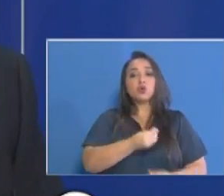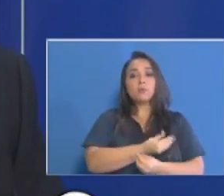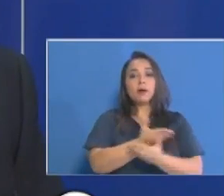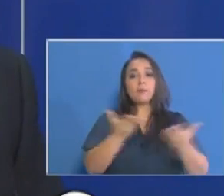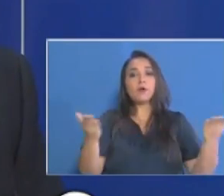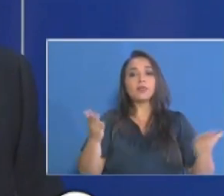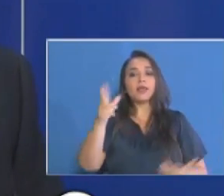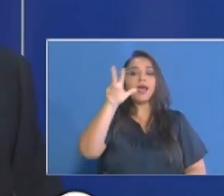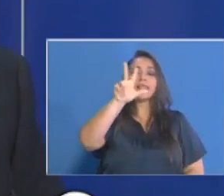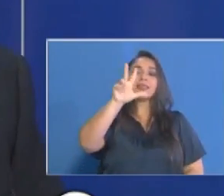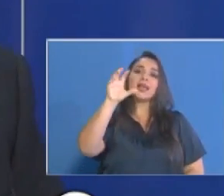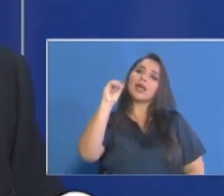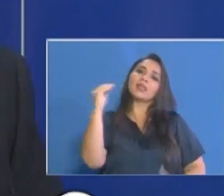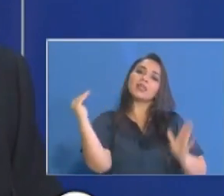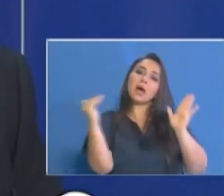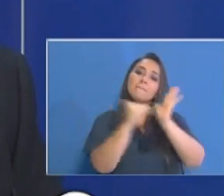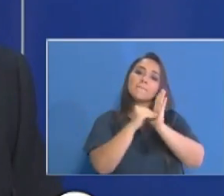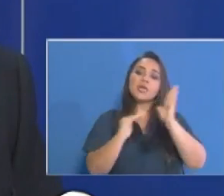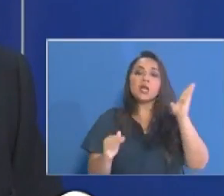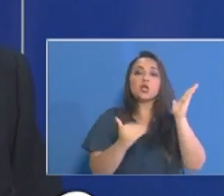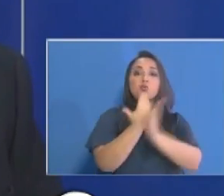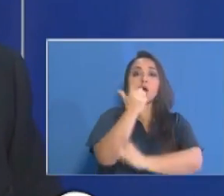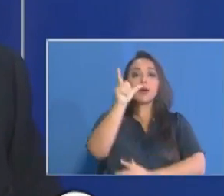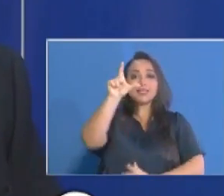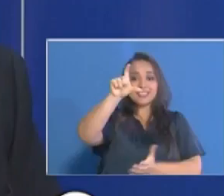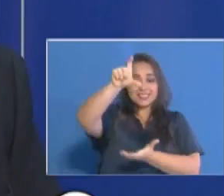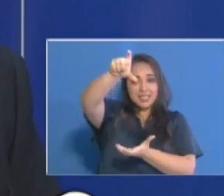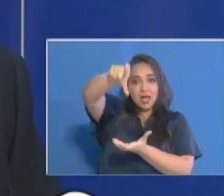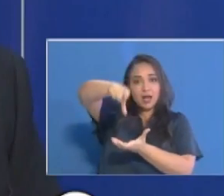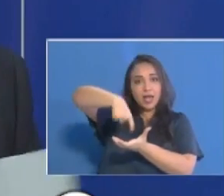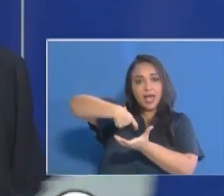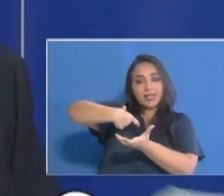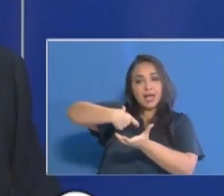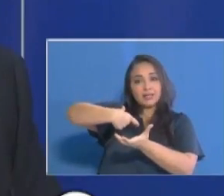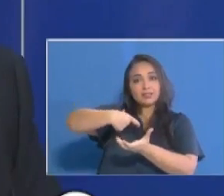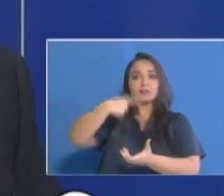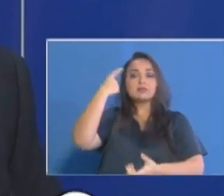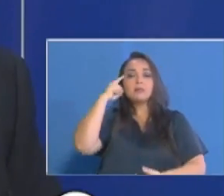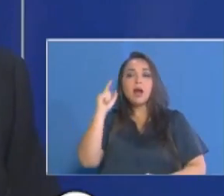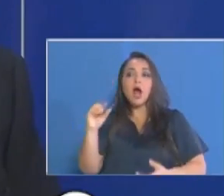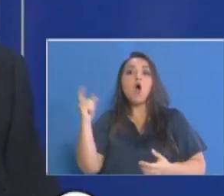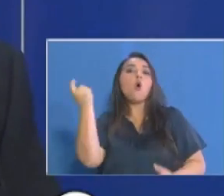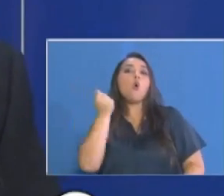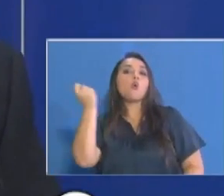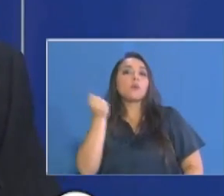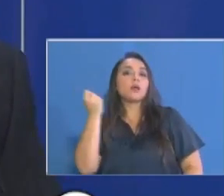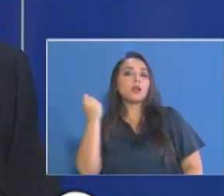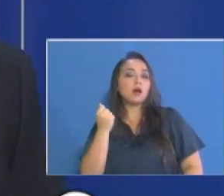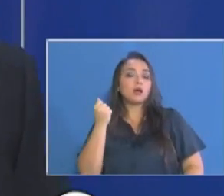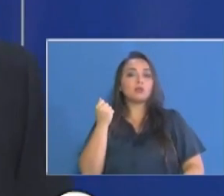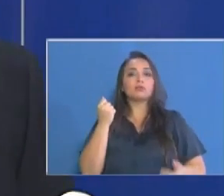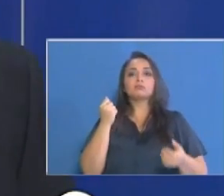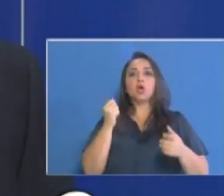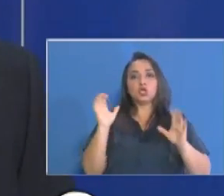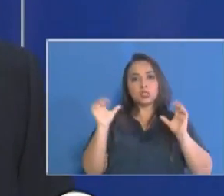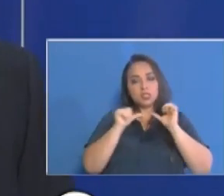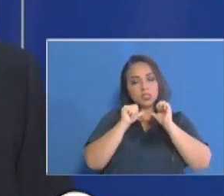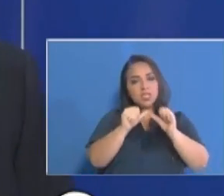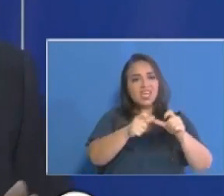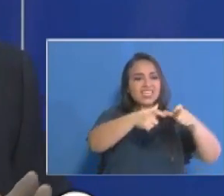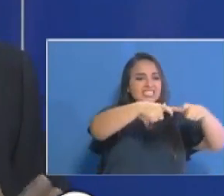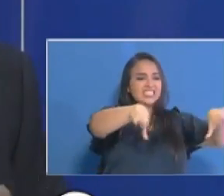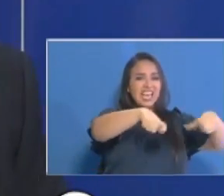nuevas tarjetas de débito para aquellos jubilados y pensionados que todavía están cobrando por